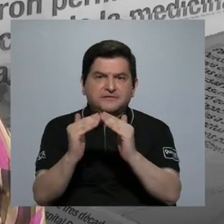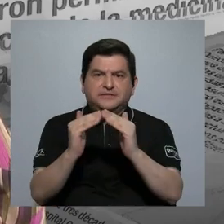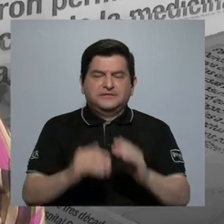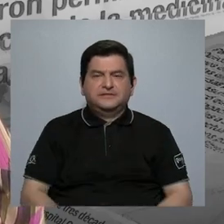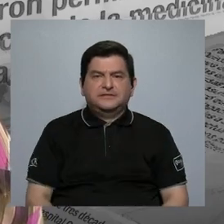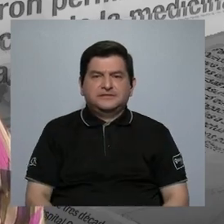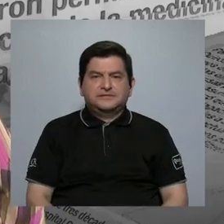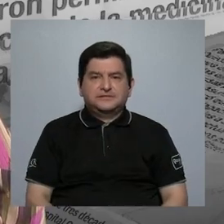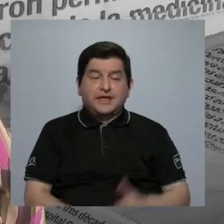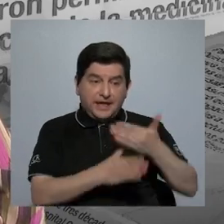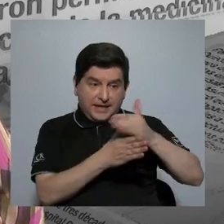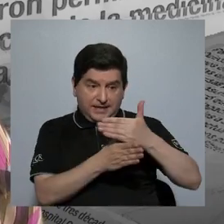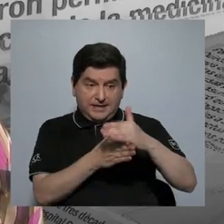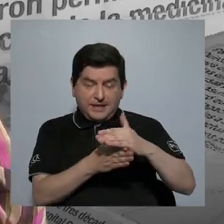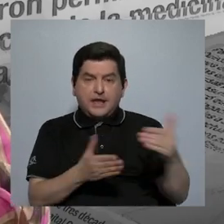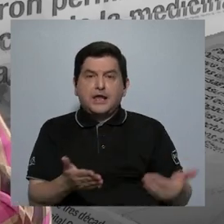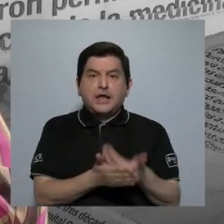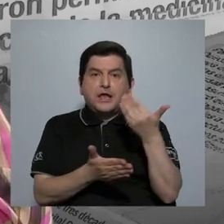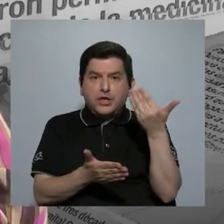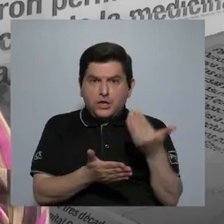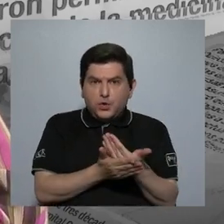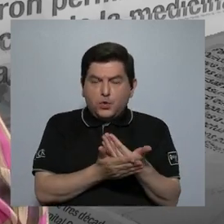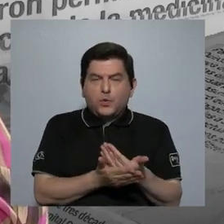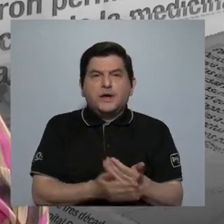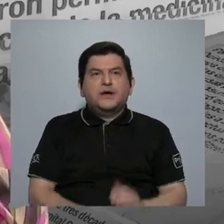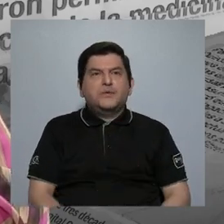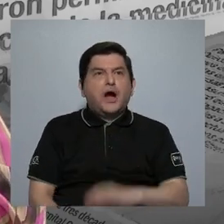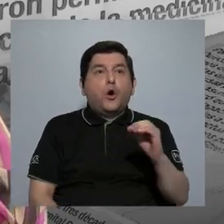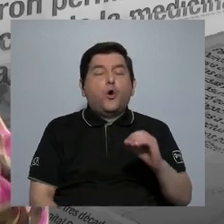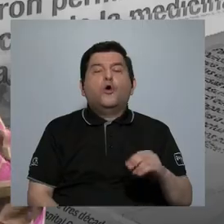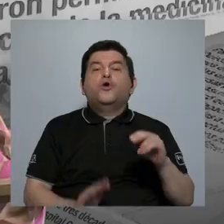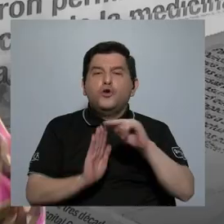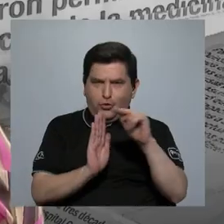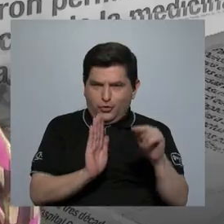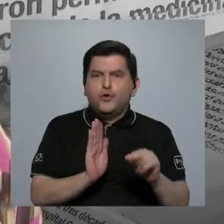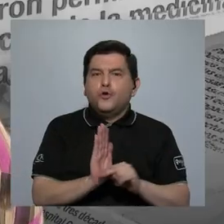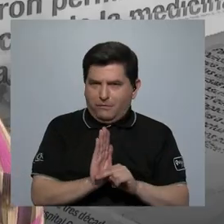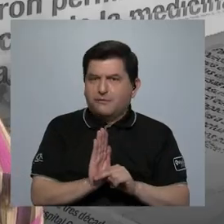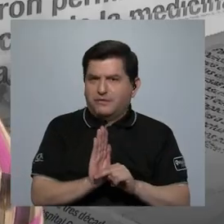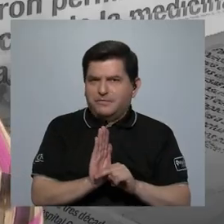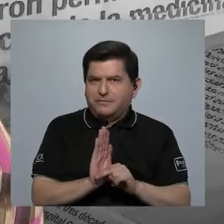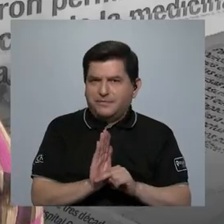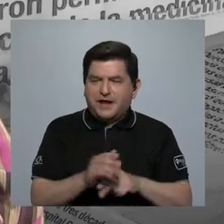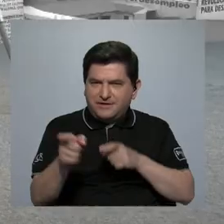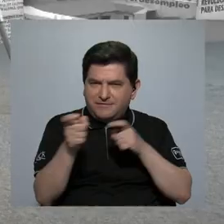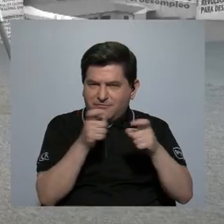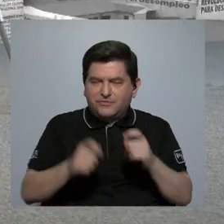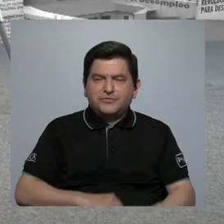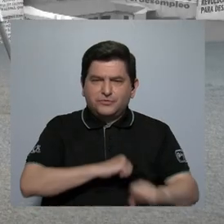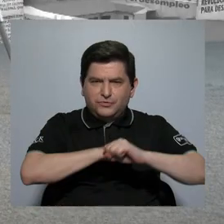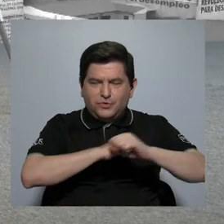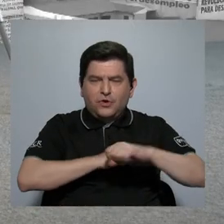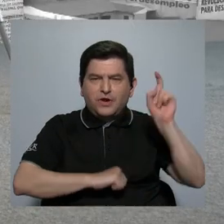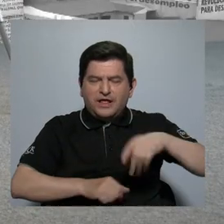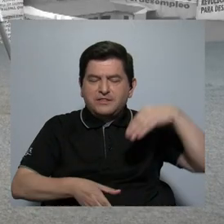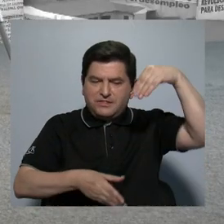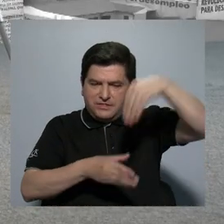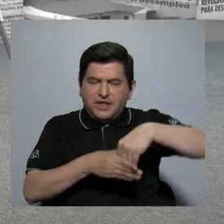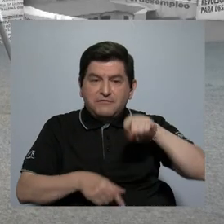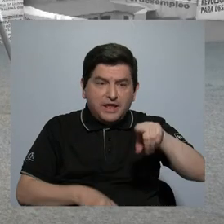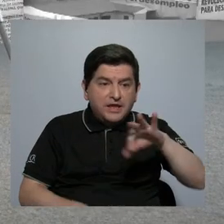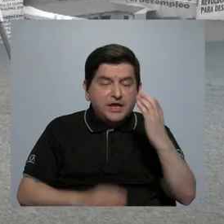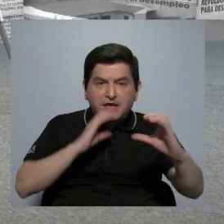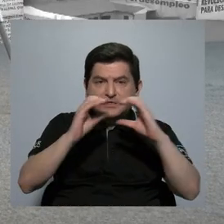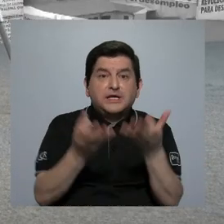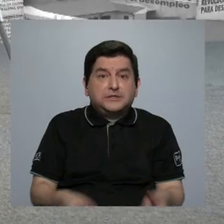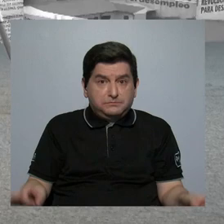también en la asignación y en una normativa que regule la publicidad se debe contemplar